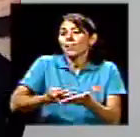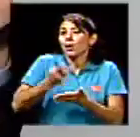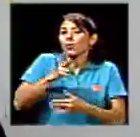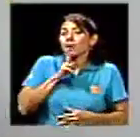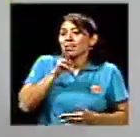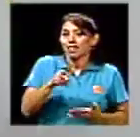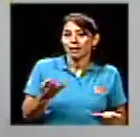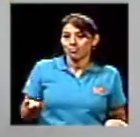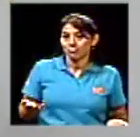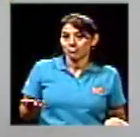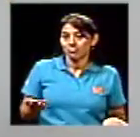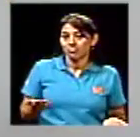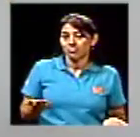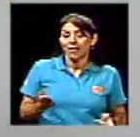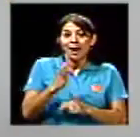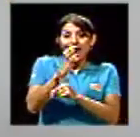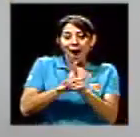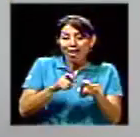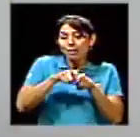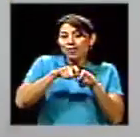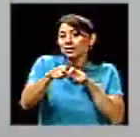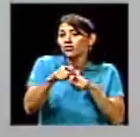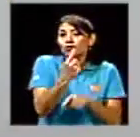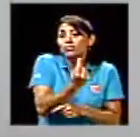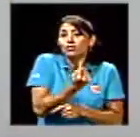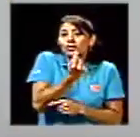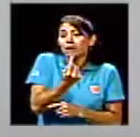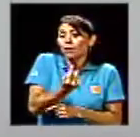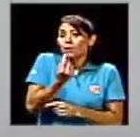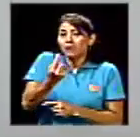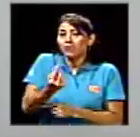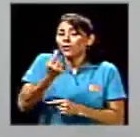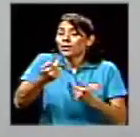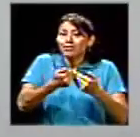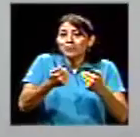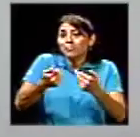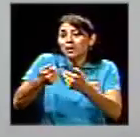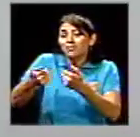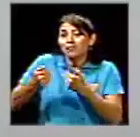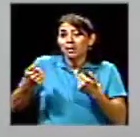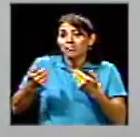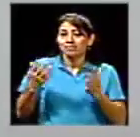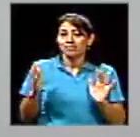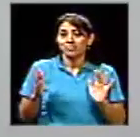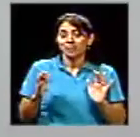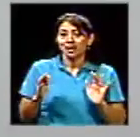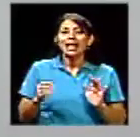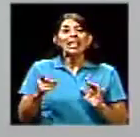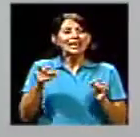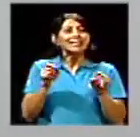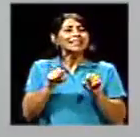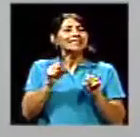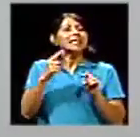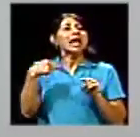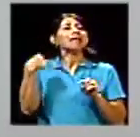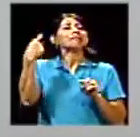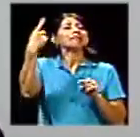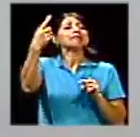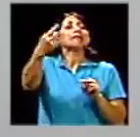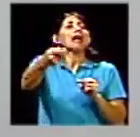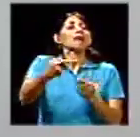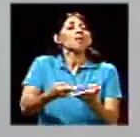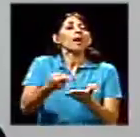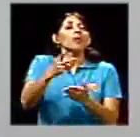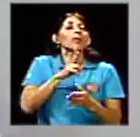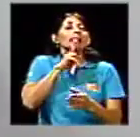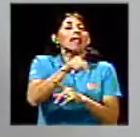cada medición es cada medición. Y sí hay un... Allá en el horizonte hay un valor verdadero, pero ese nunca se conoce.